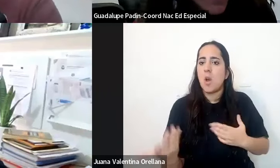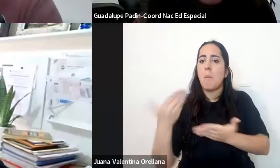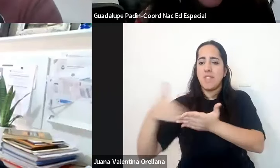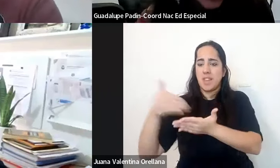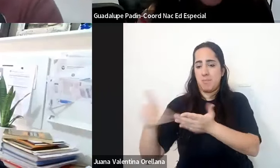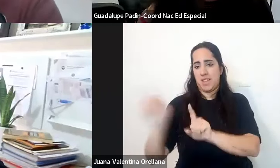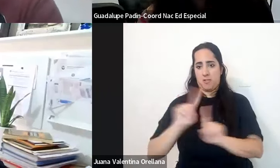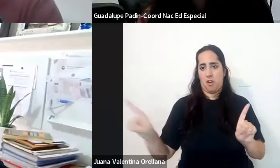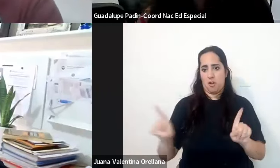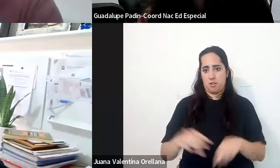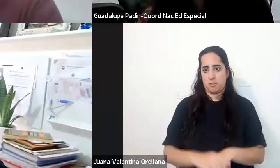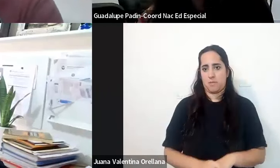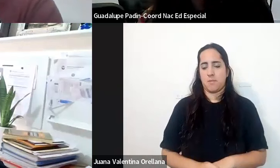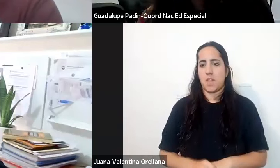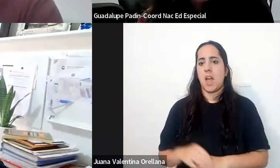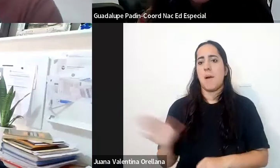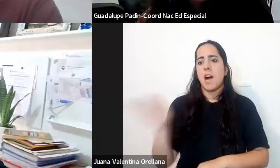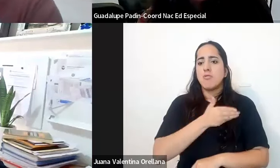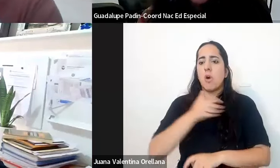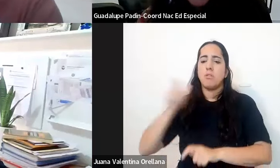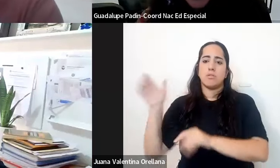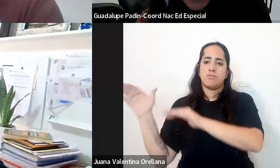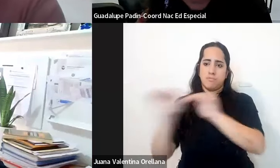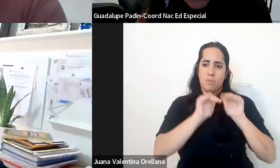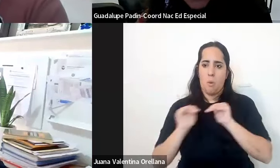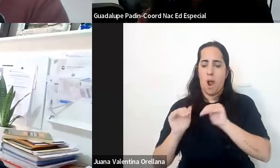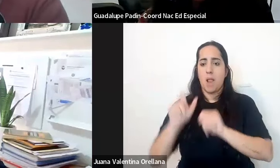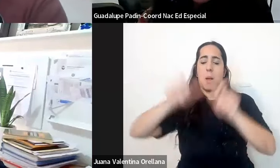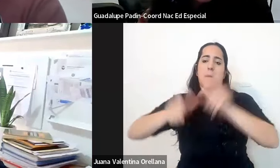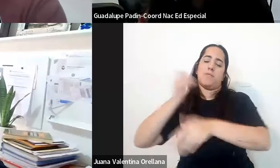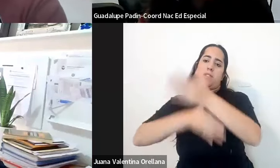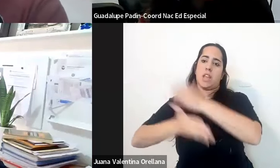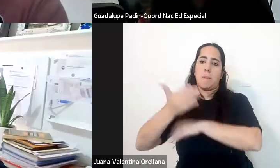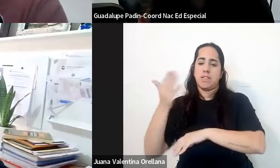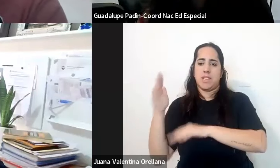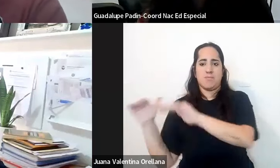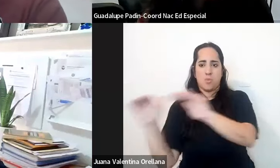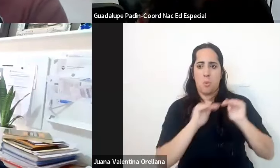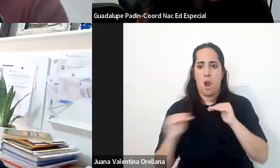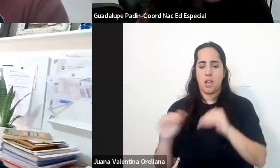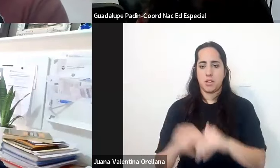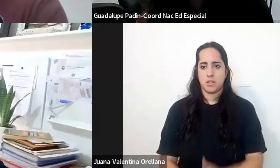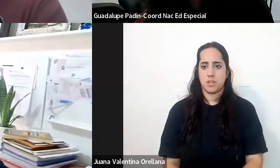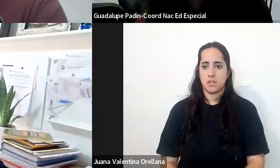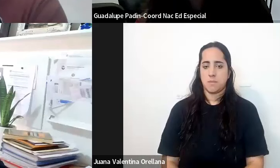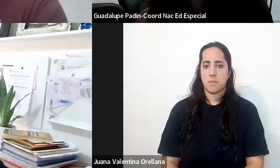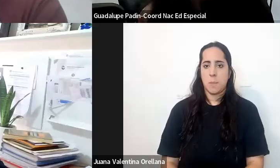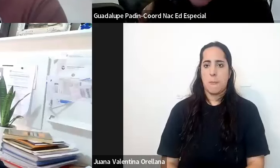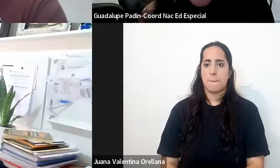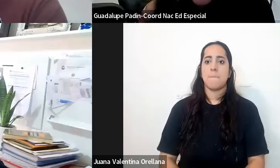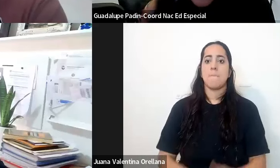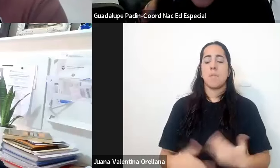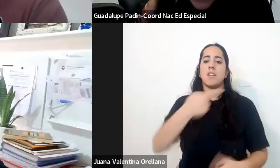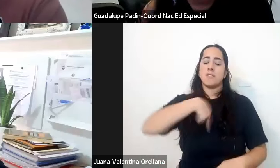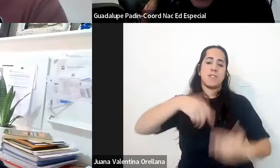para nadie particularmente para los estudiantes con discapacidad así que de nuestro lado es